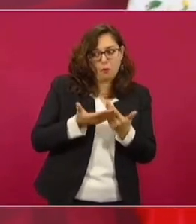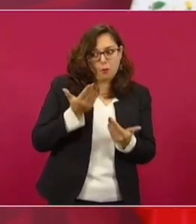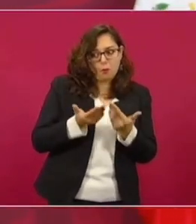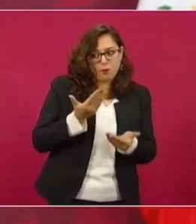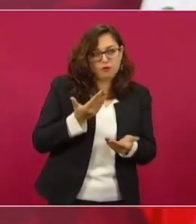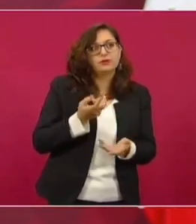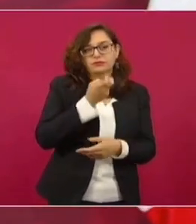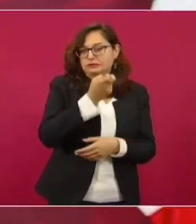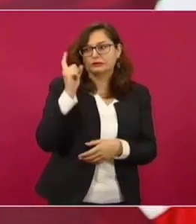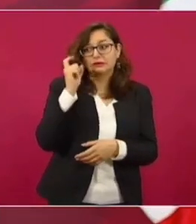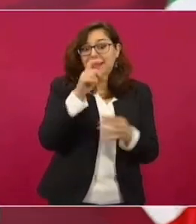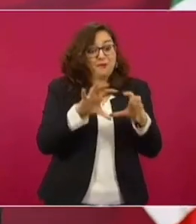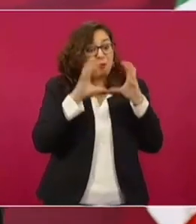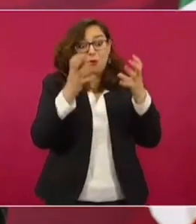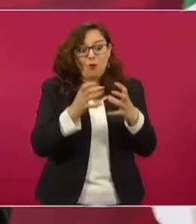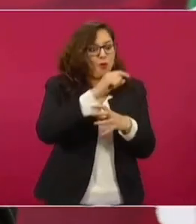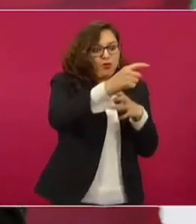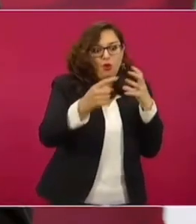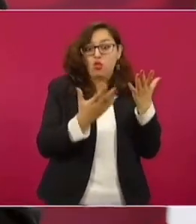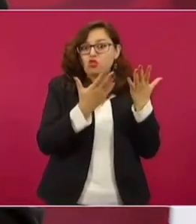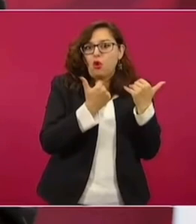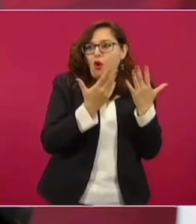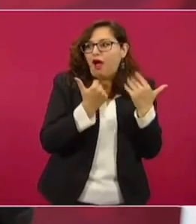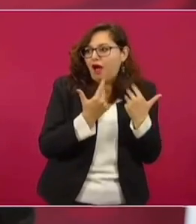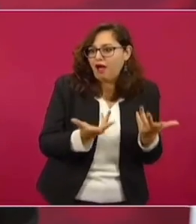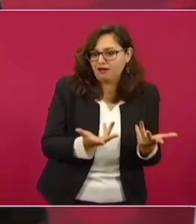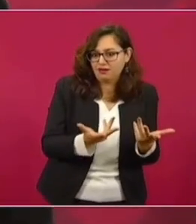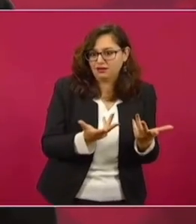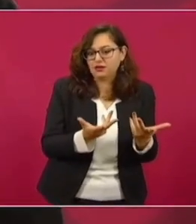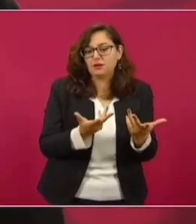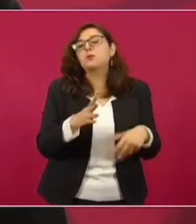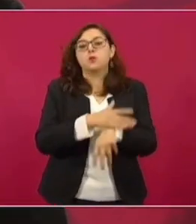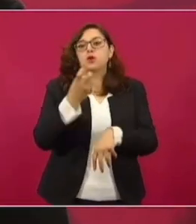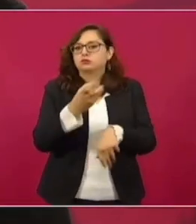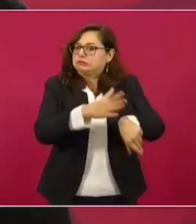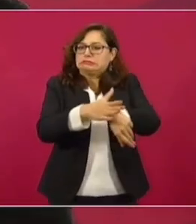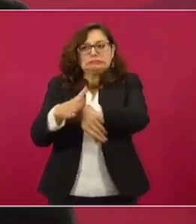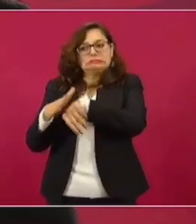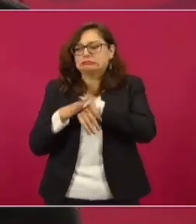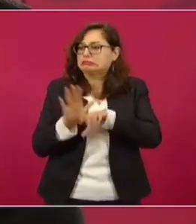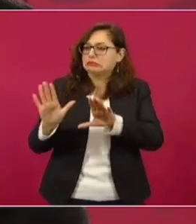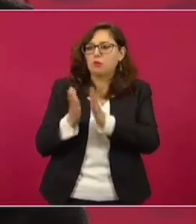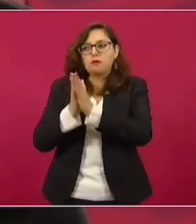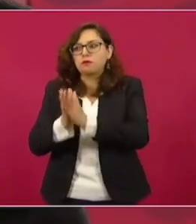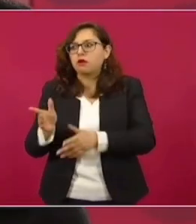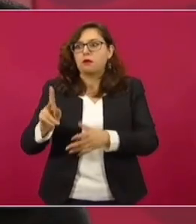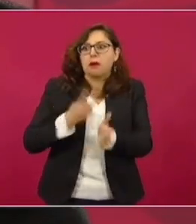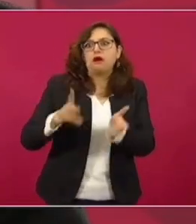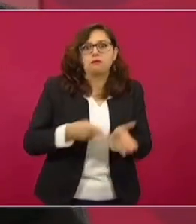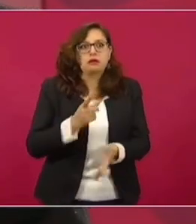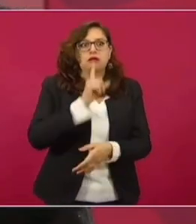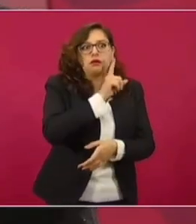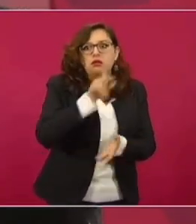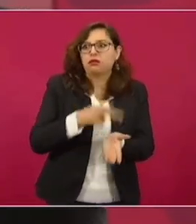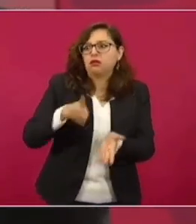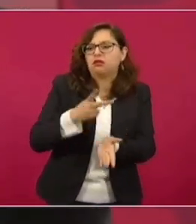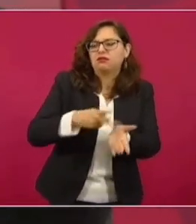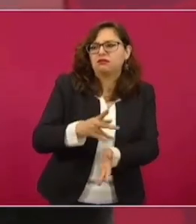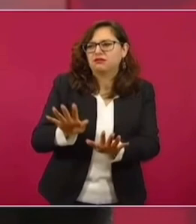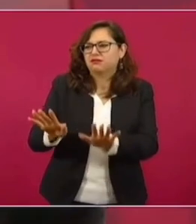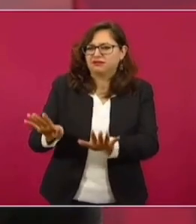corriente mundial para reducir el número de pruebas y que estas se practiquen única y exclusivamente